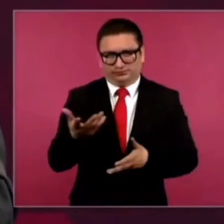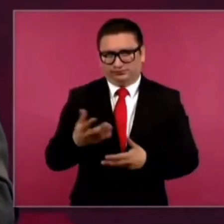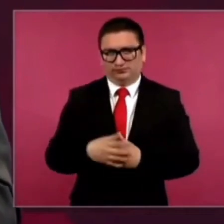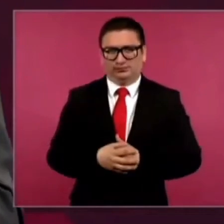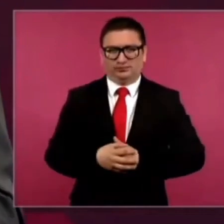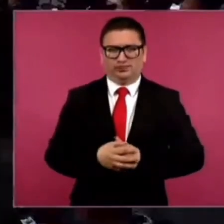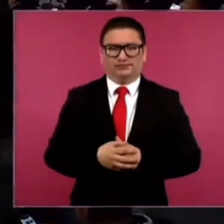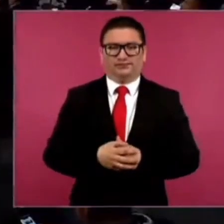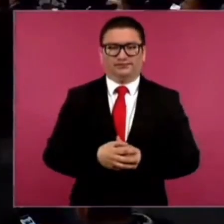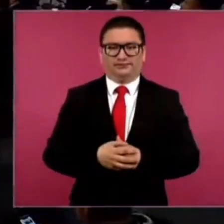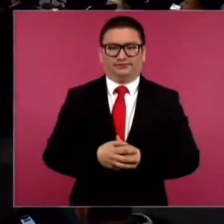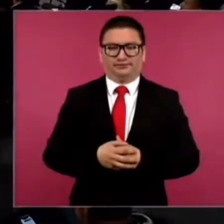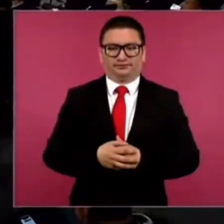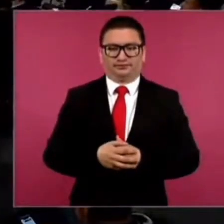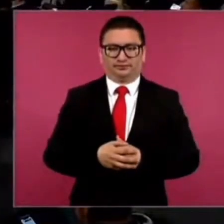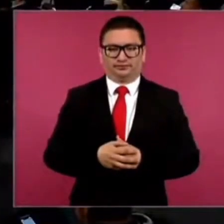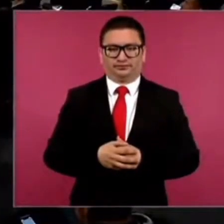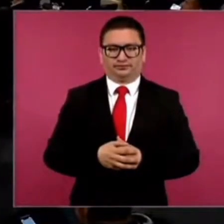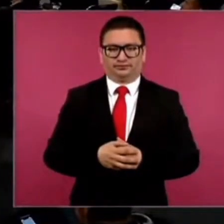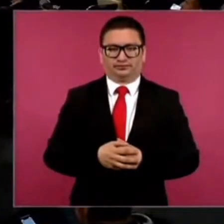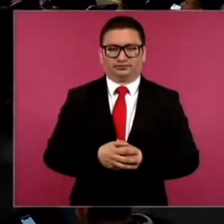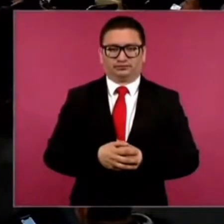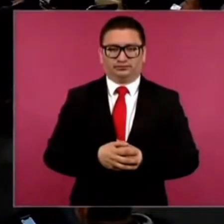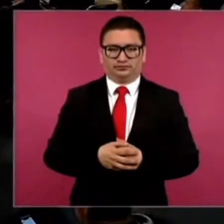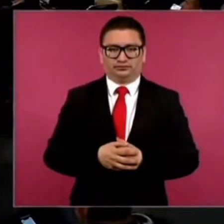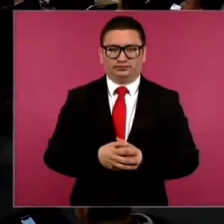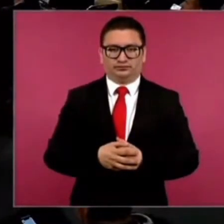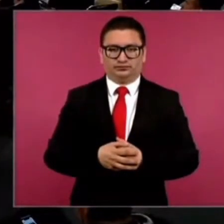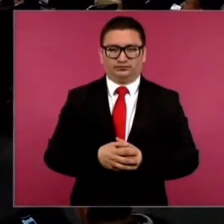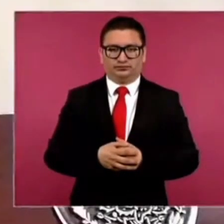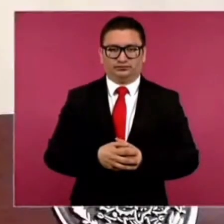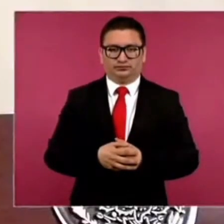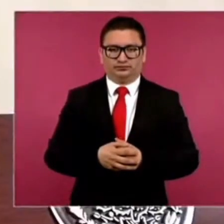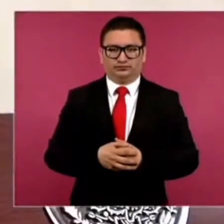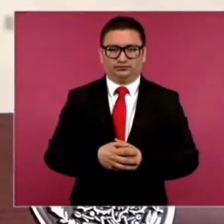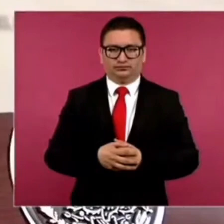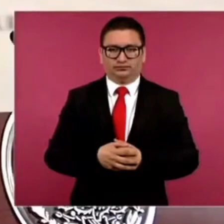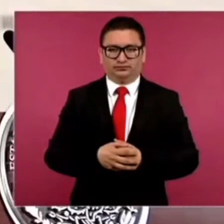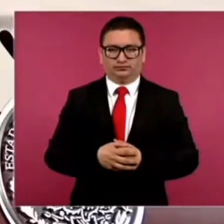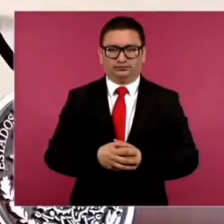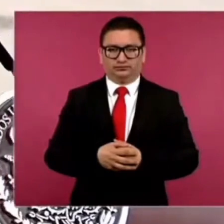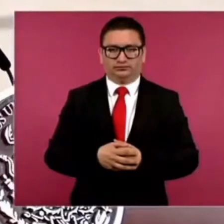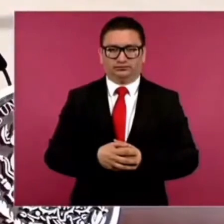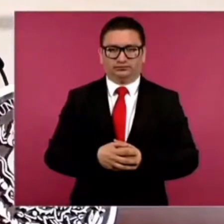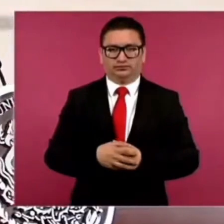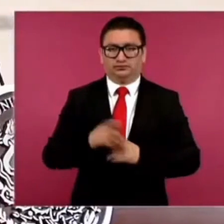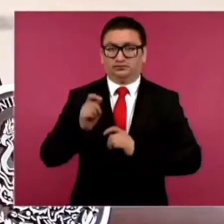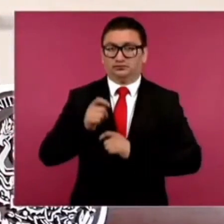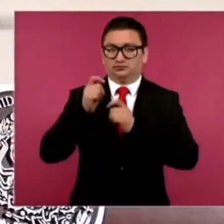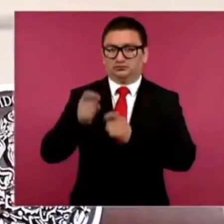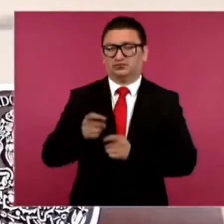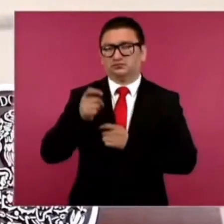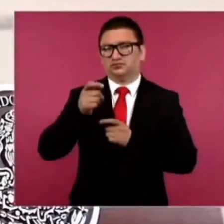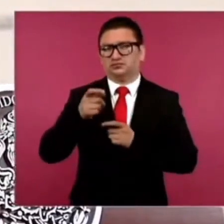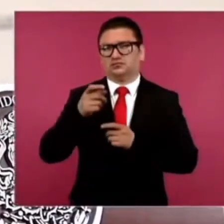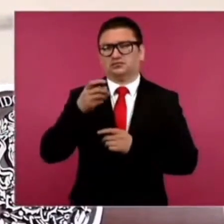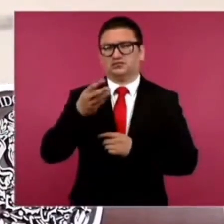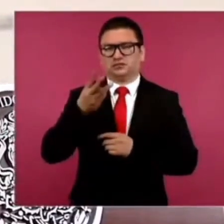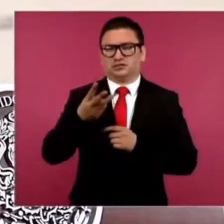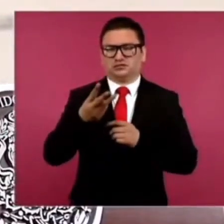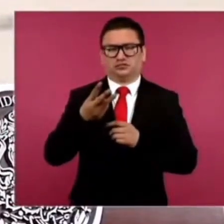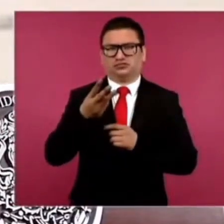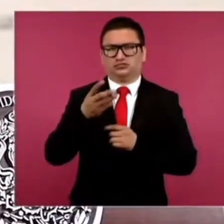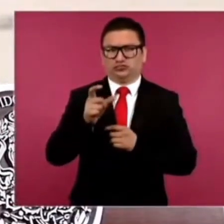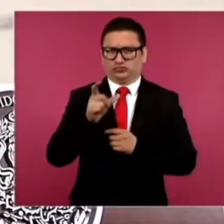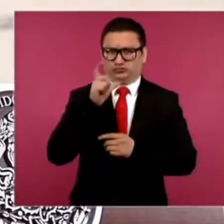que no sean de tres puntas, que sean